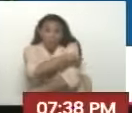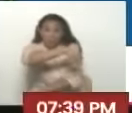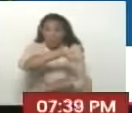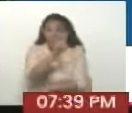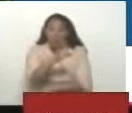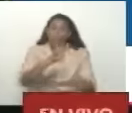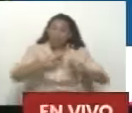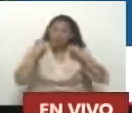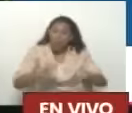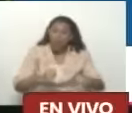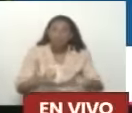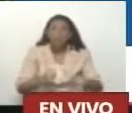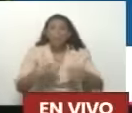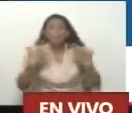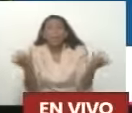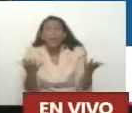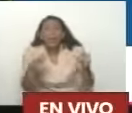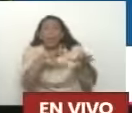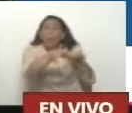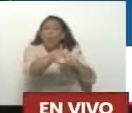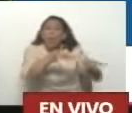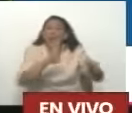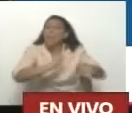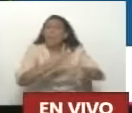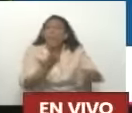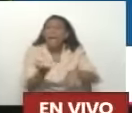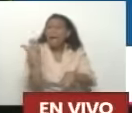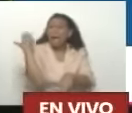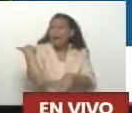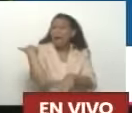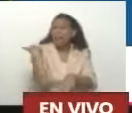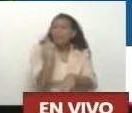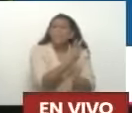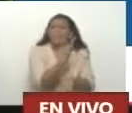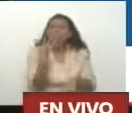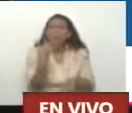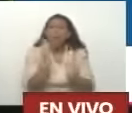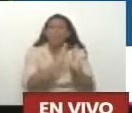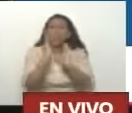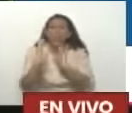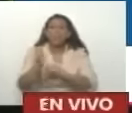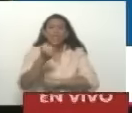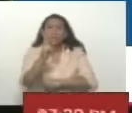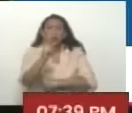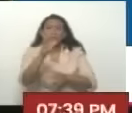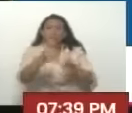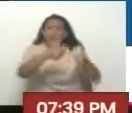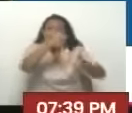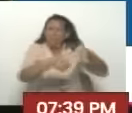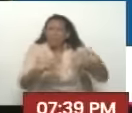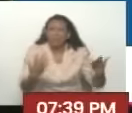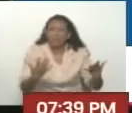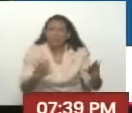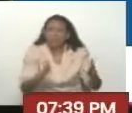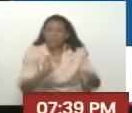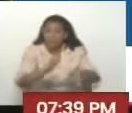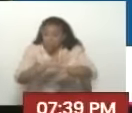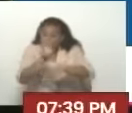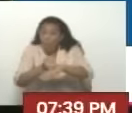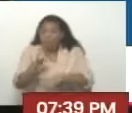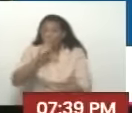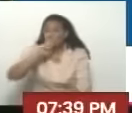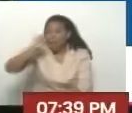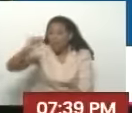Ahora ¿Qué pasó Con la oposición? ¿Por qué Incribió 24 tarjetas Y 12 candidatos? ¿Es culpa Culpa de Maduro?